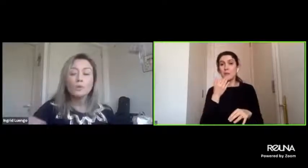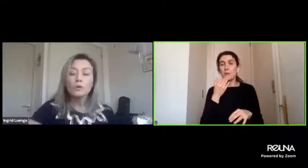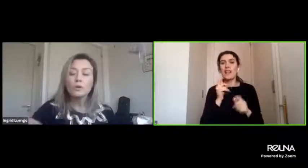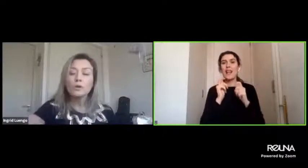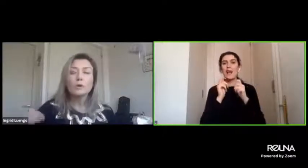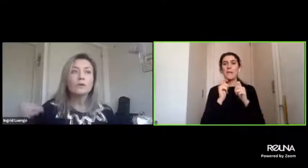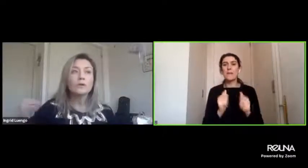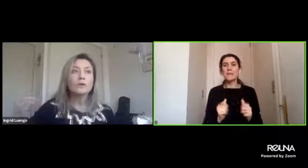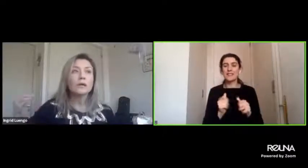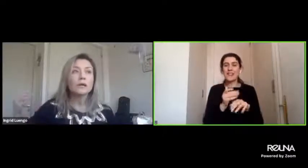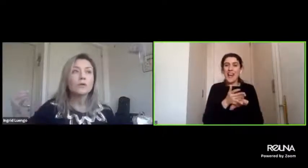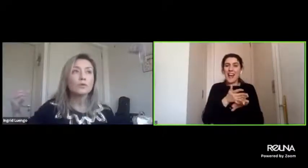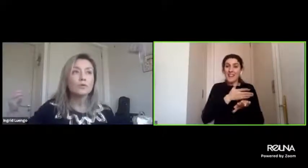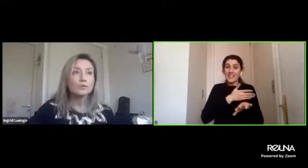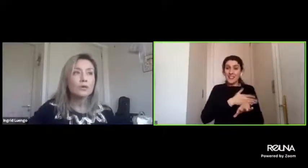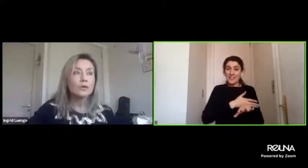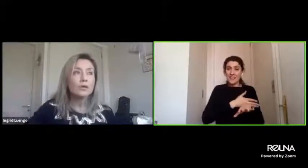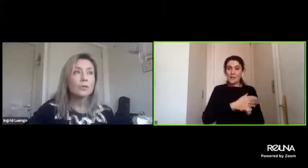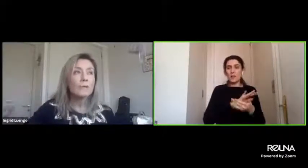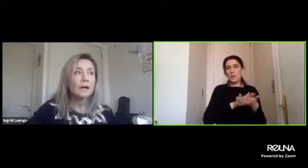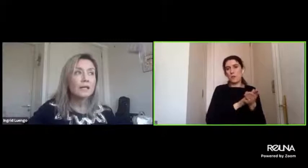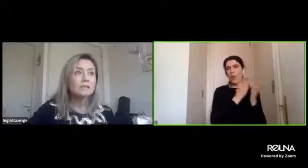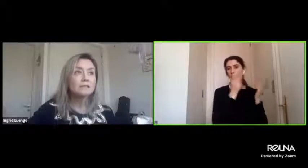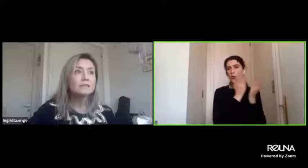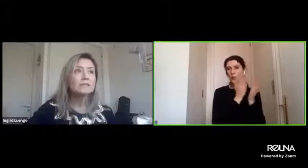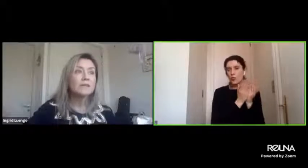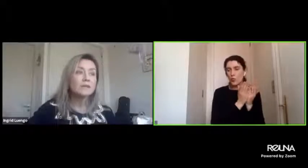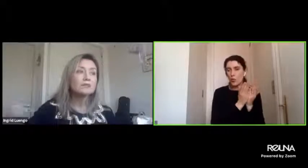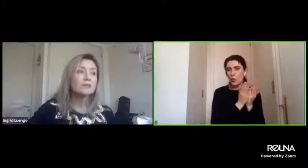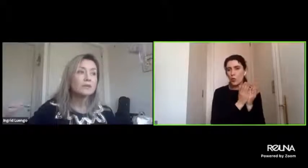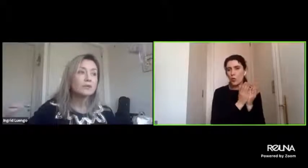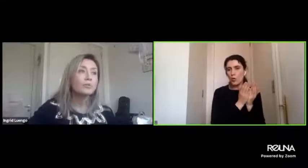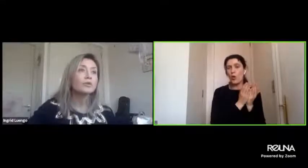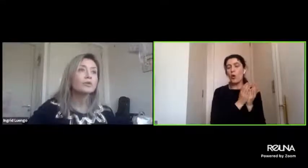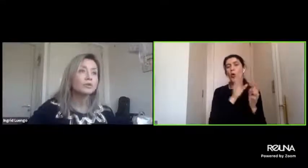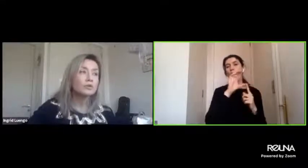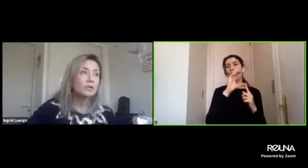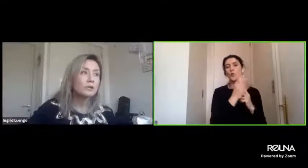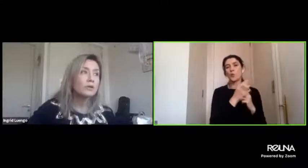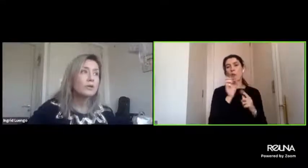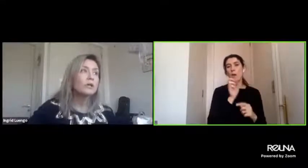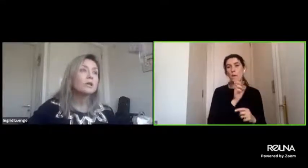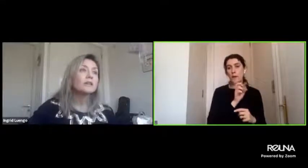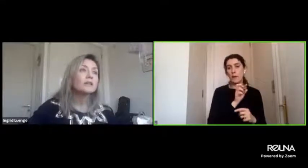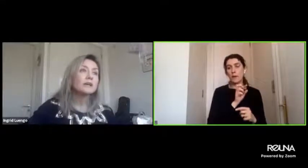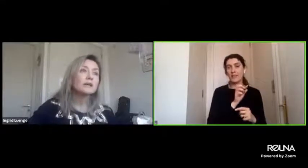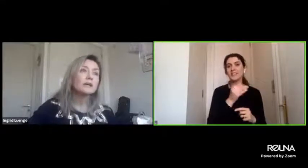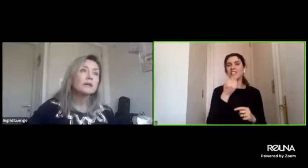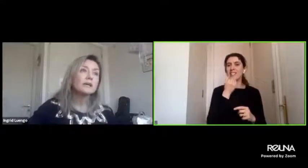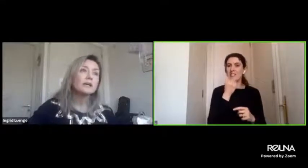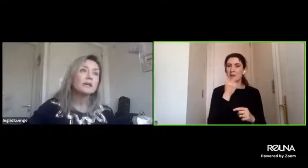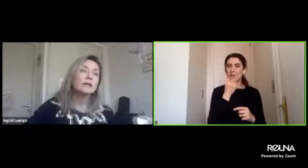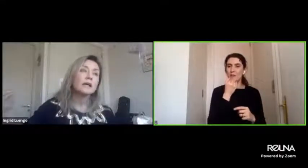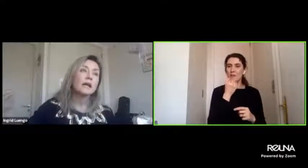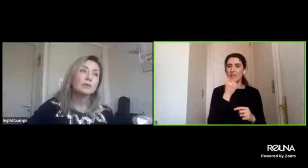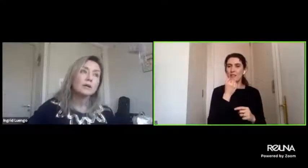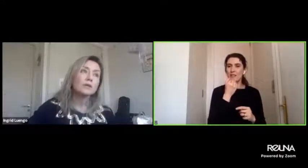estudio o la cultura de los padres también es un factor pronóstico del